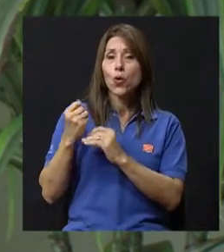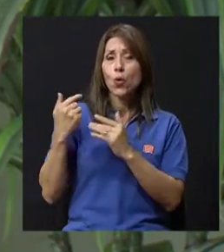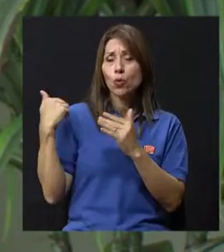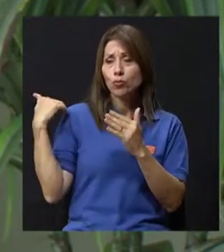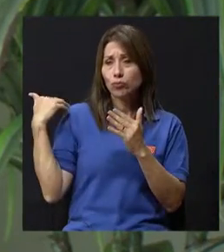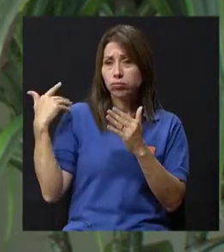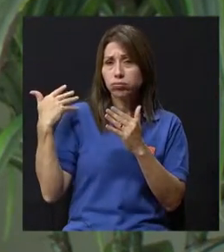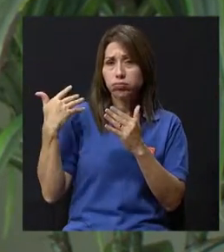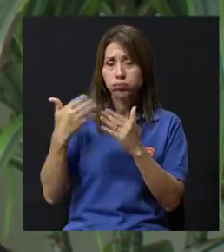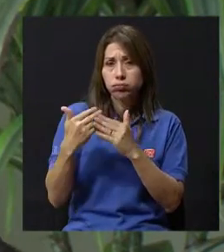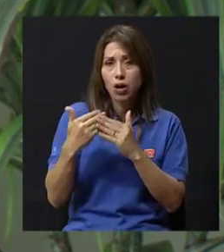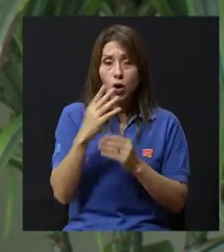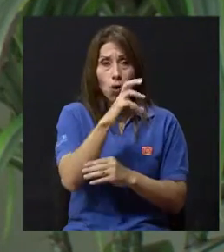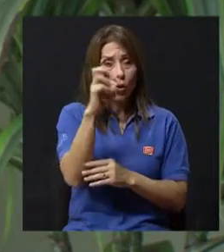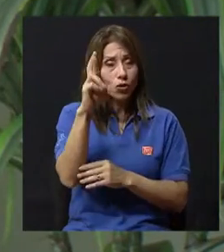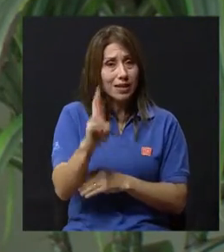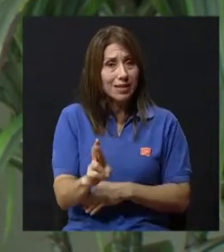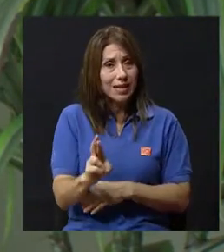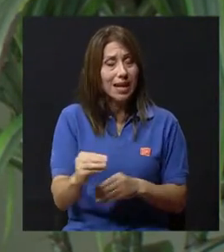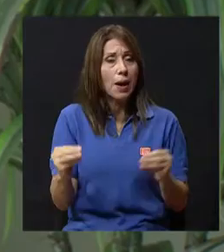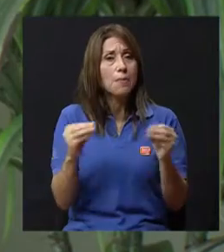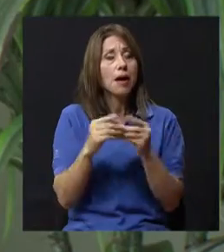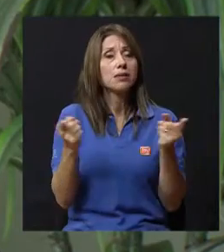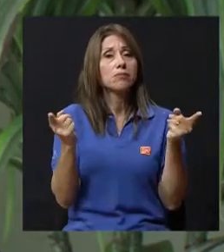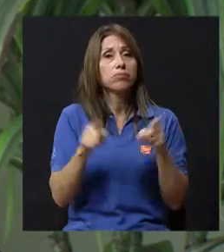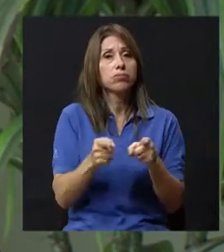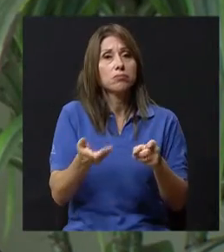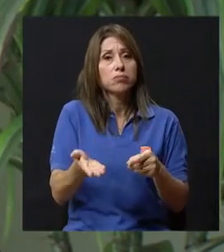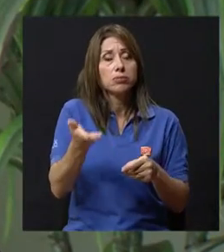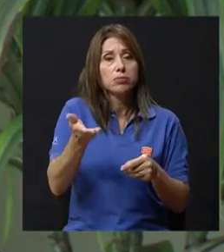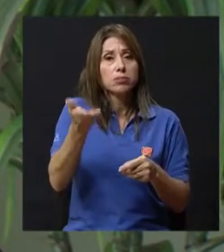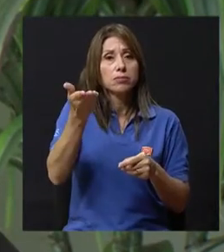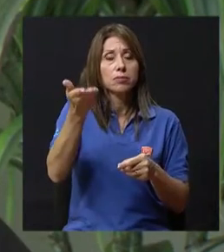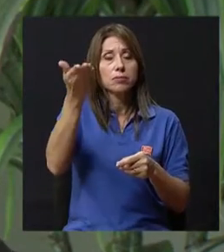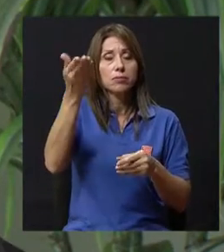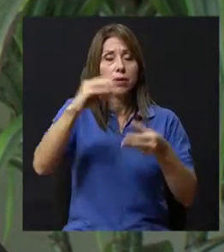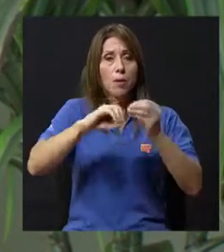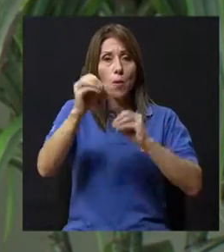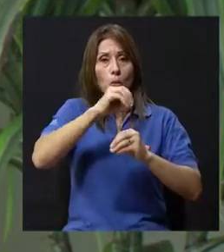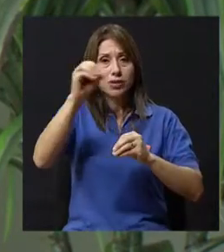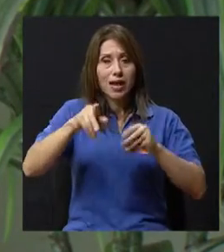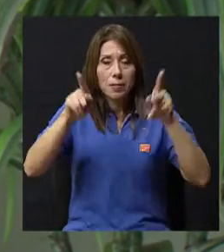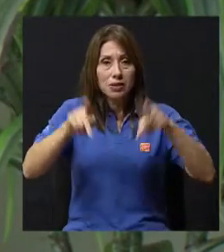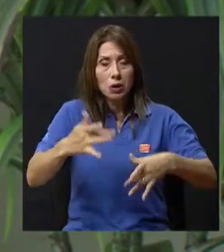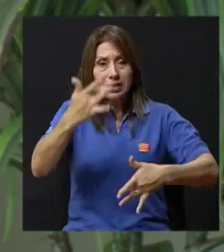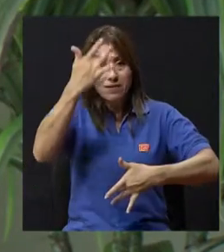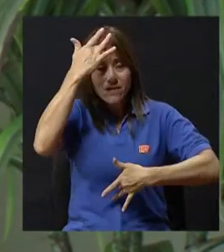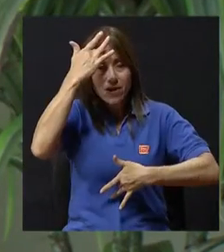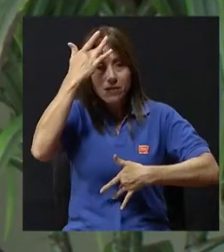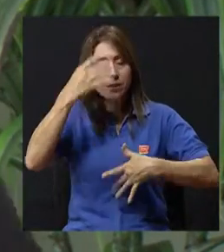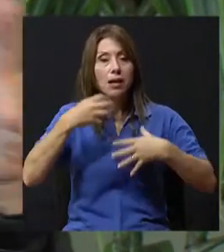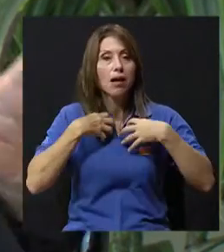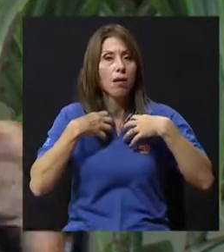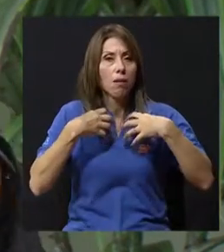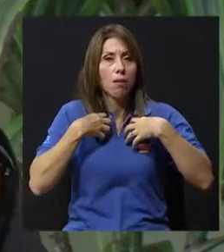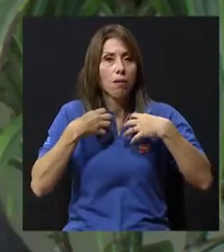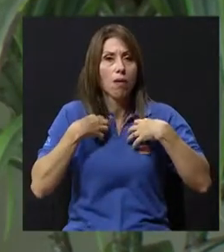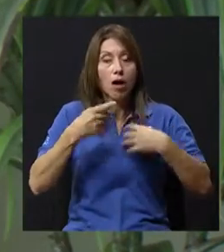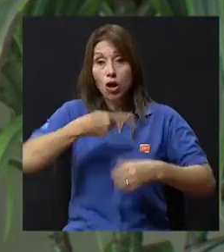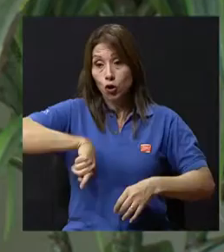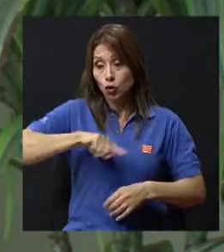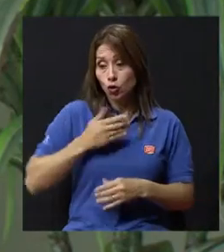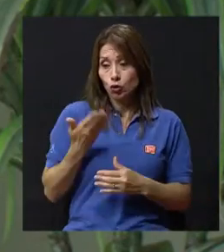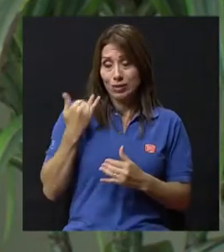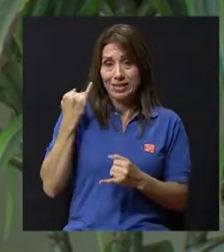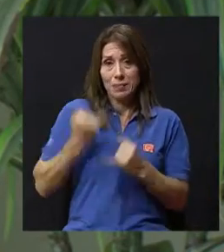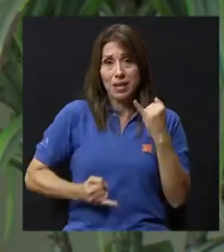países que más aumento tuvieron a través de los años fue Costa Rica. Nosotros acabamos de terminar un último estudio en el gran